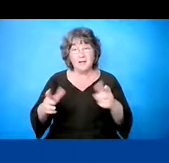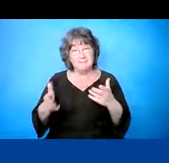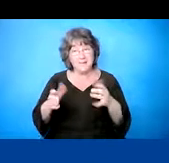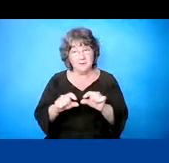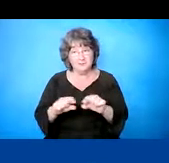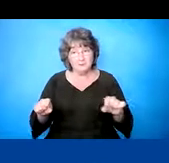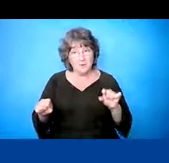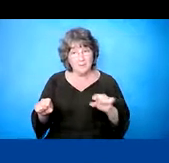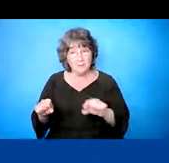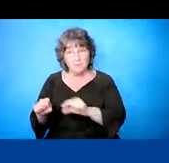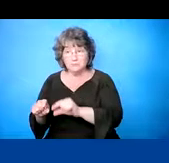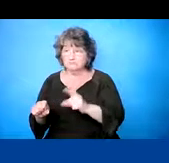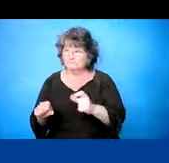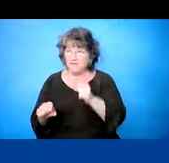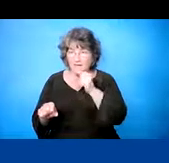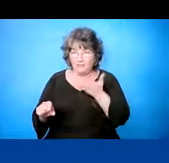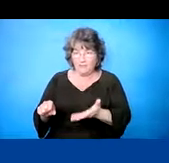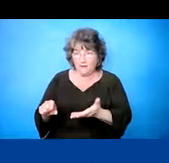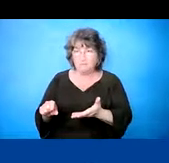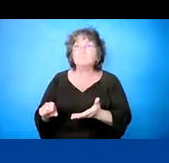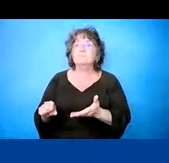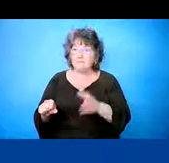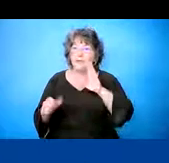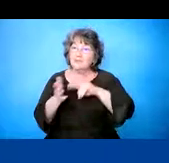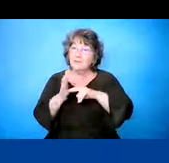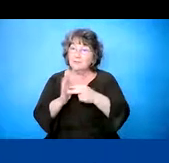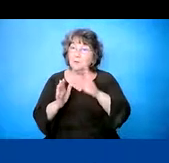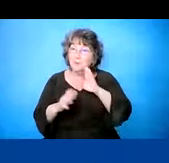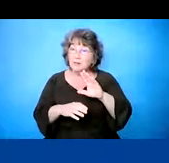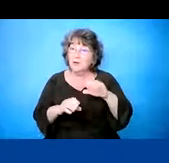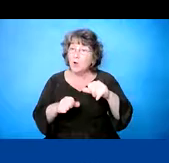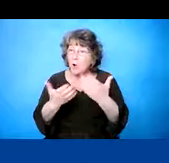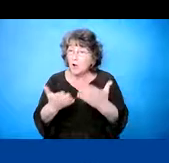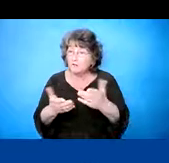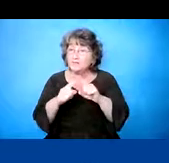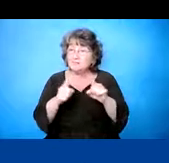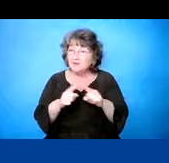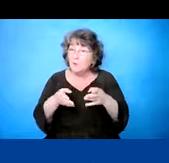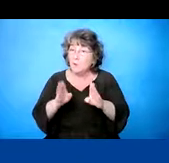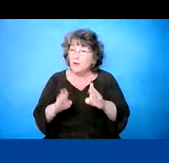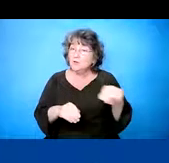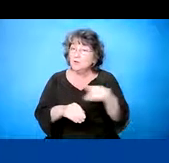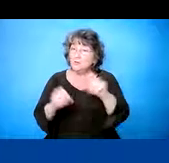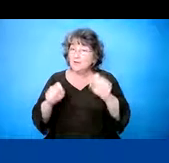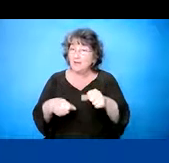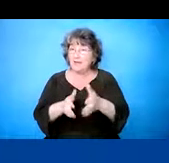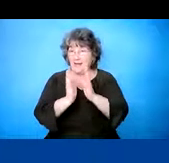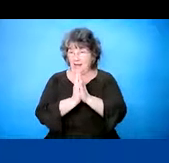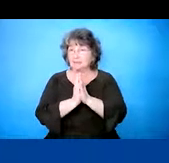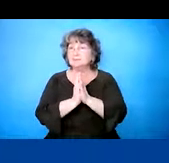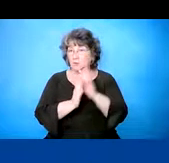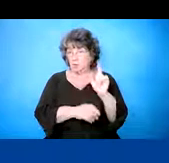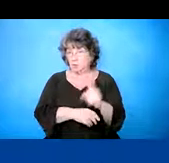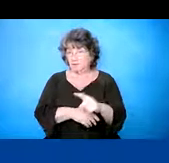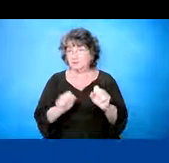o alguna o otro aparato electrónico entonces es posible que no tenga acceso está todo entonces pueden hacer preguntas después